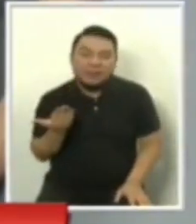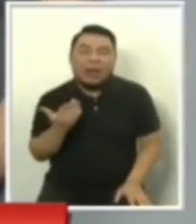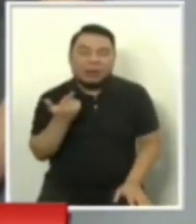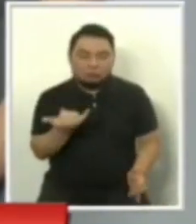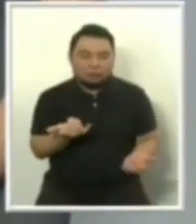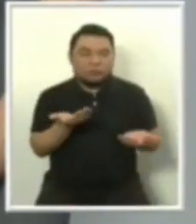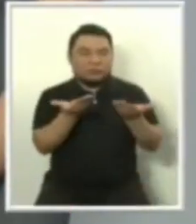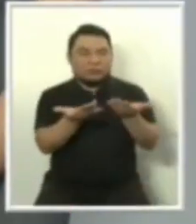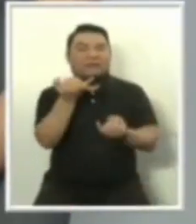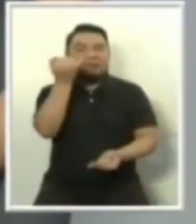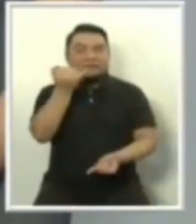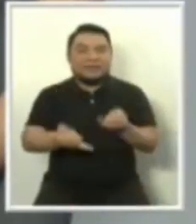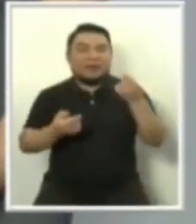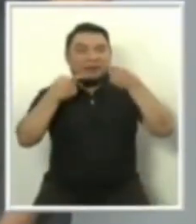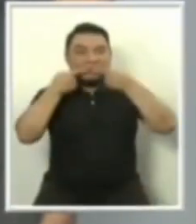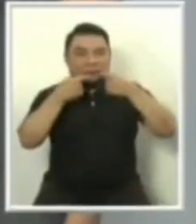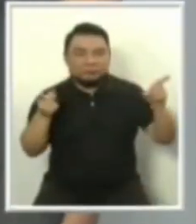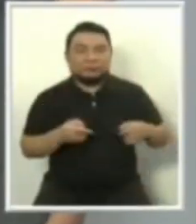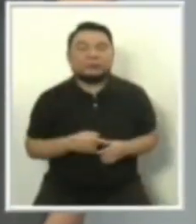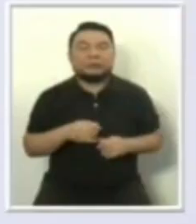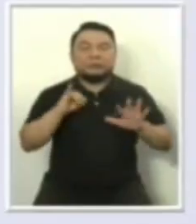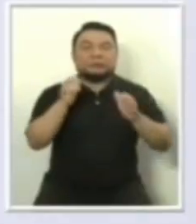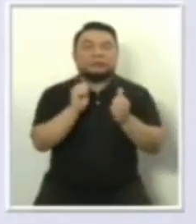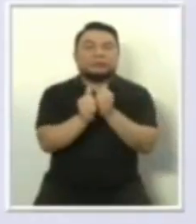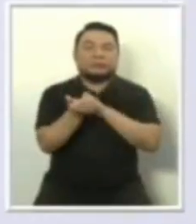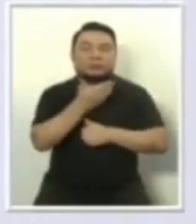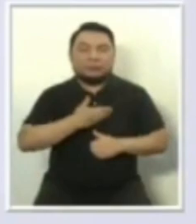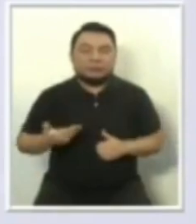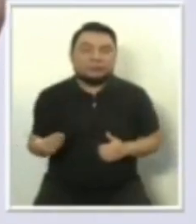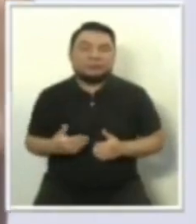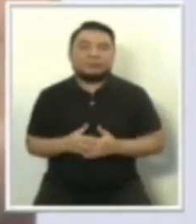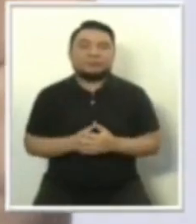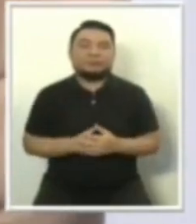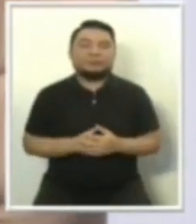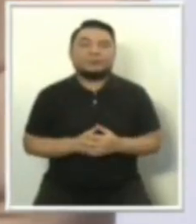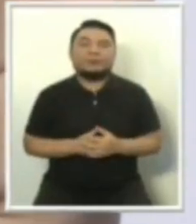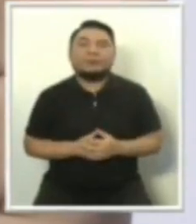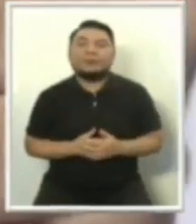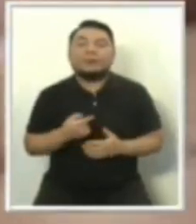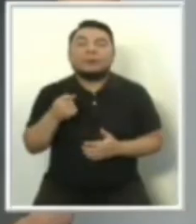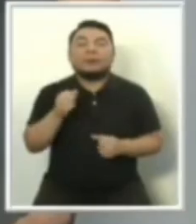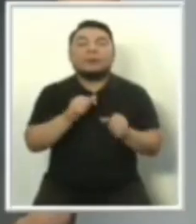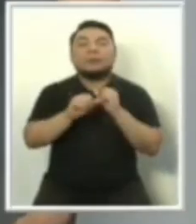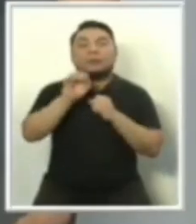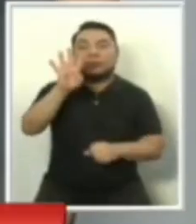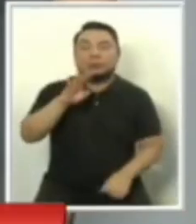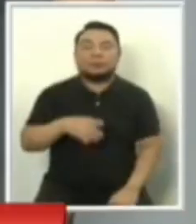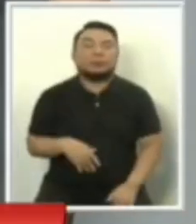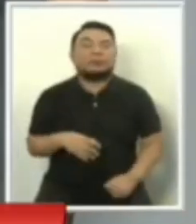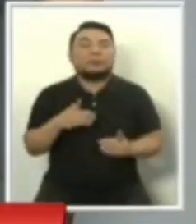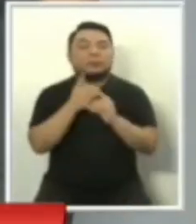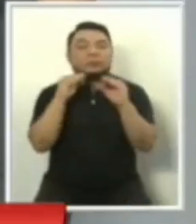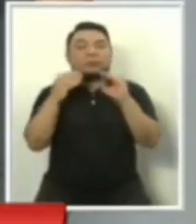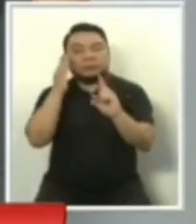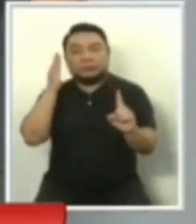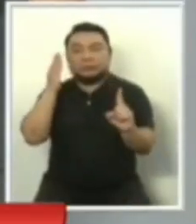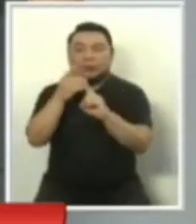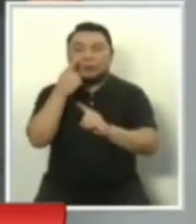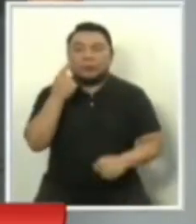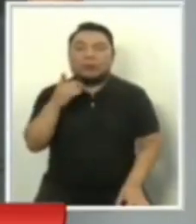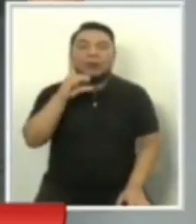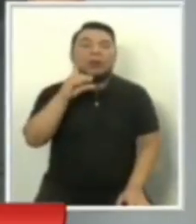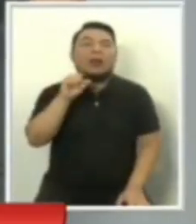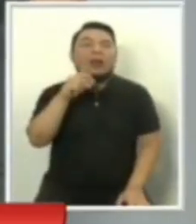final de los seis candidatos en la segunda fecha. Tenemos el número 4, Democracia Directa, Andrés Alcántara comienza